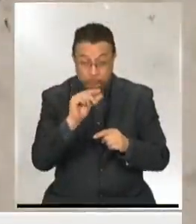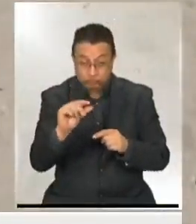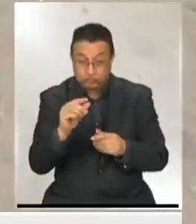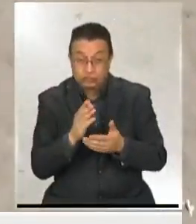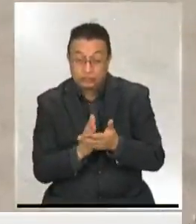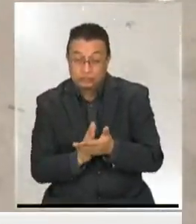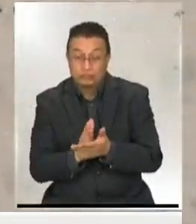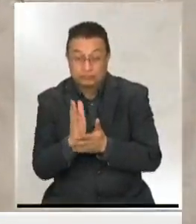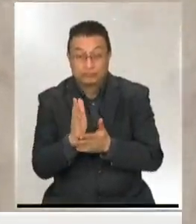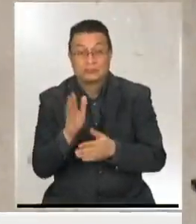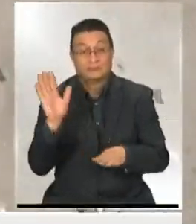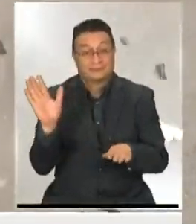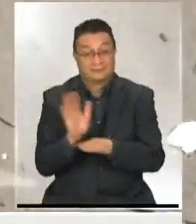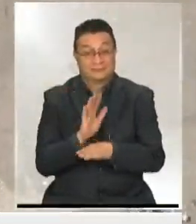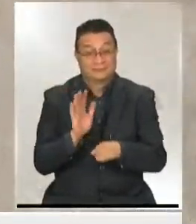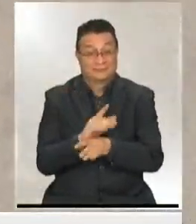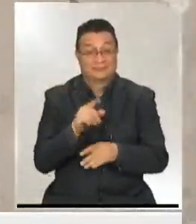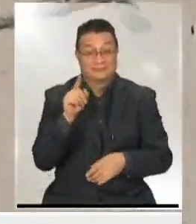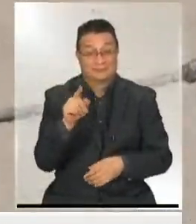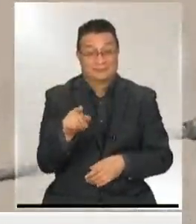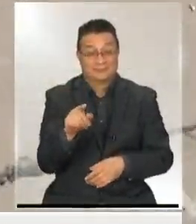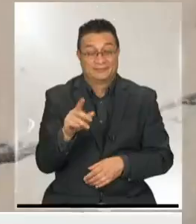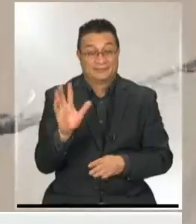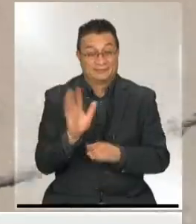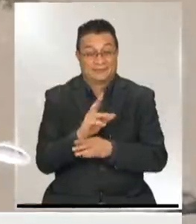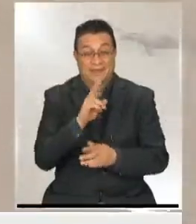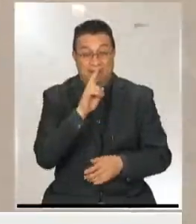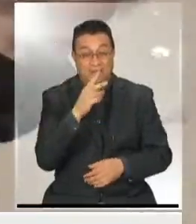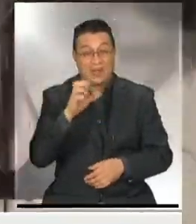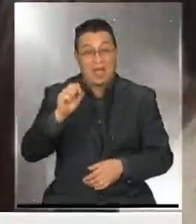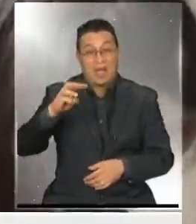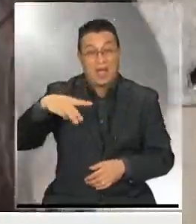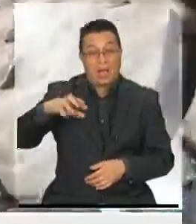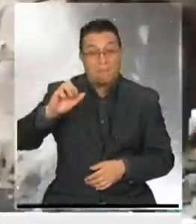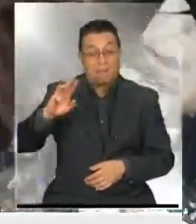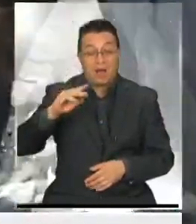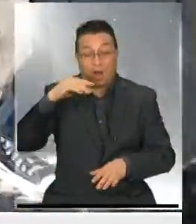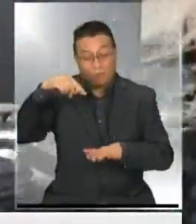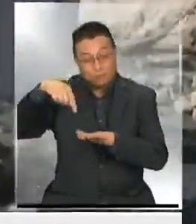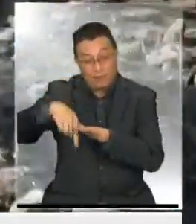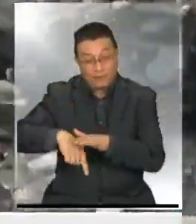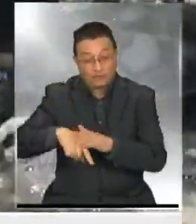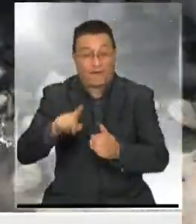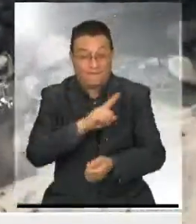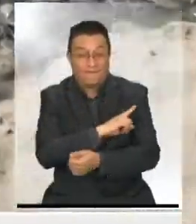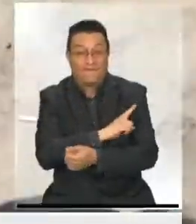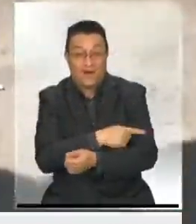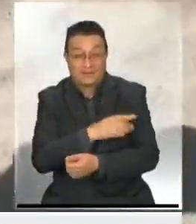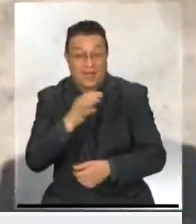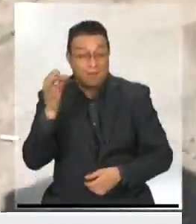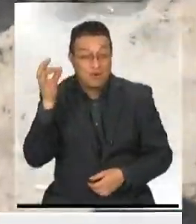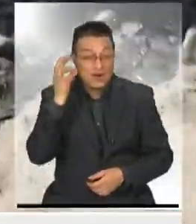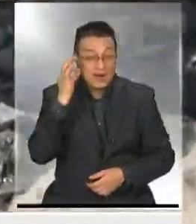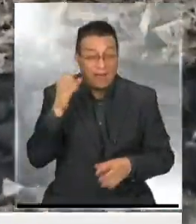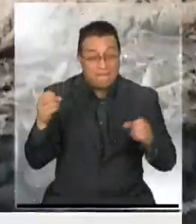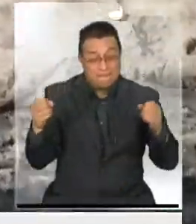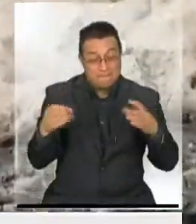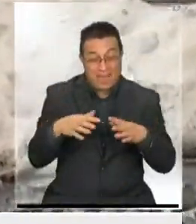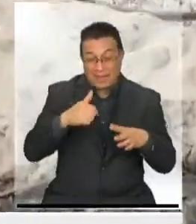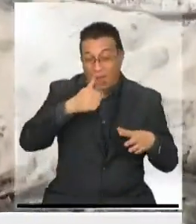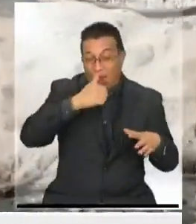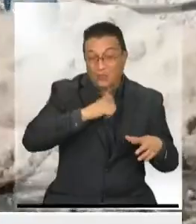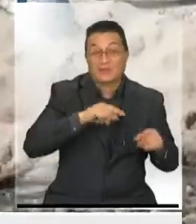comenzar, ¿no?, de debutar la teleserie Amar Profundo, Magia Oculta, Fuerza de Mujer, todo el elenco se ha